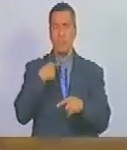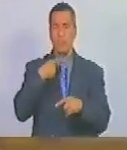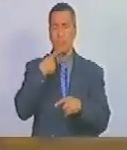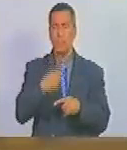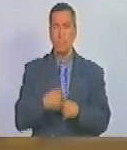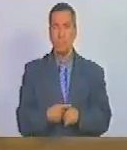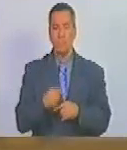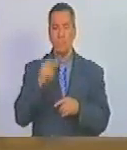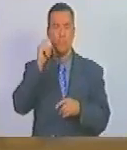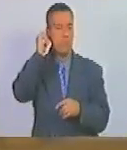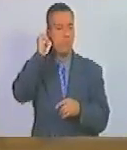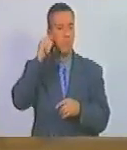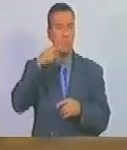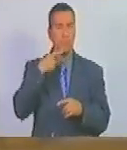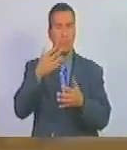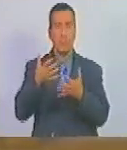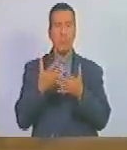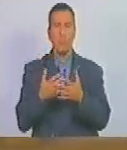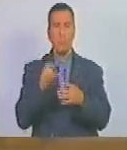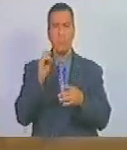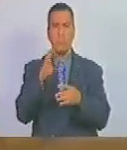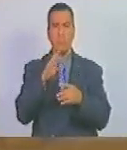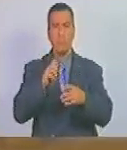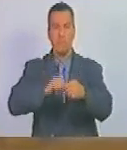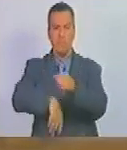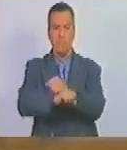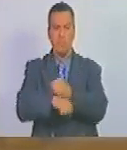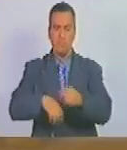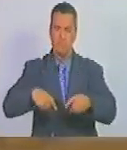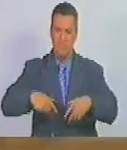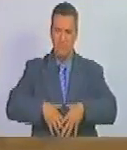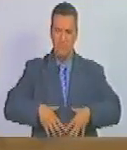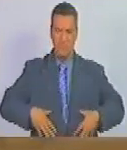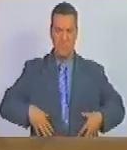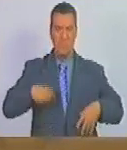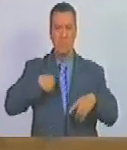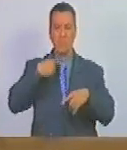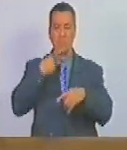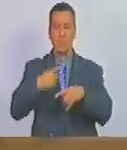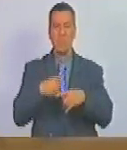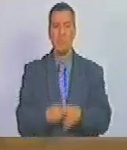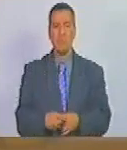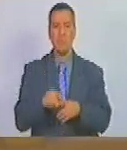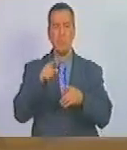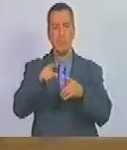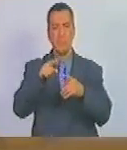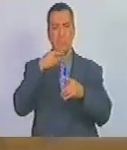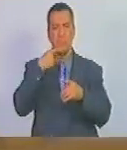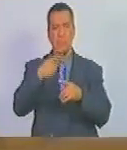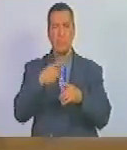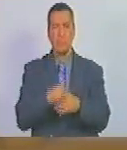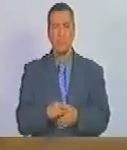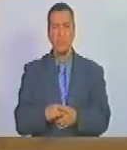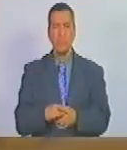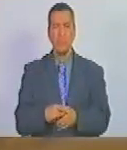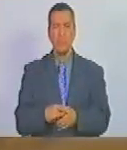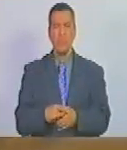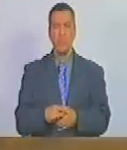esta mujer que había recibido un golpe una patada en el estómago para decirle y el soldado le decía